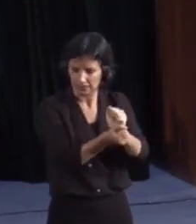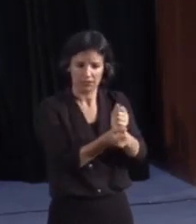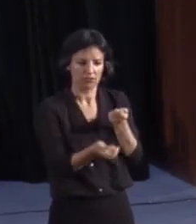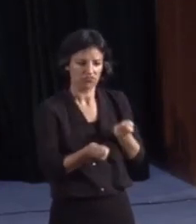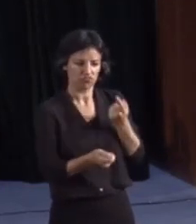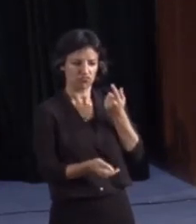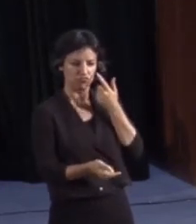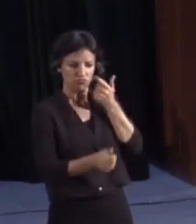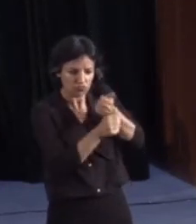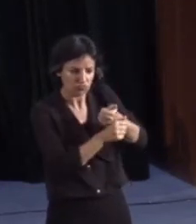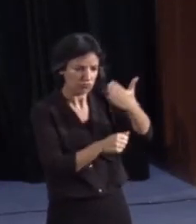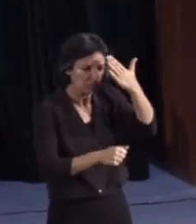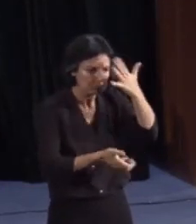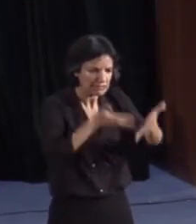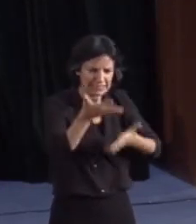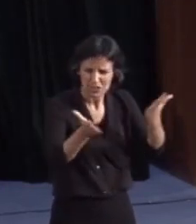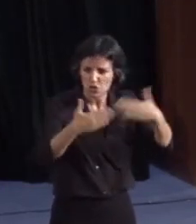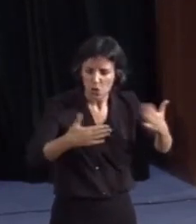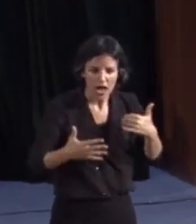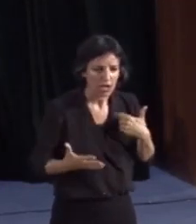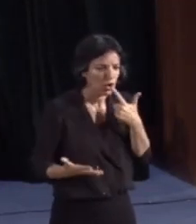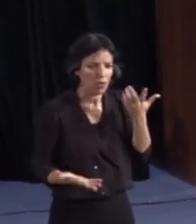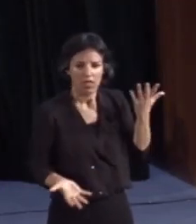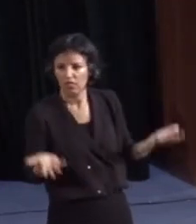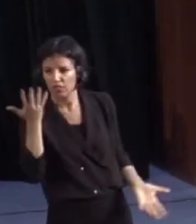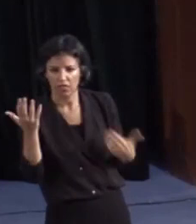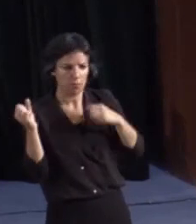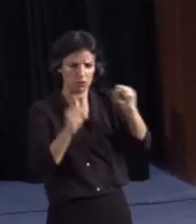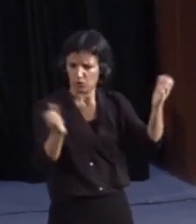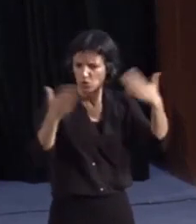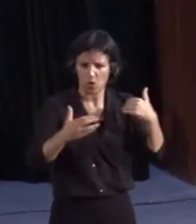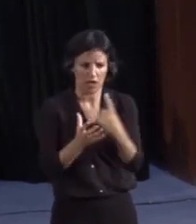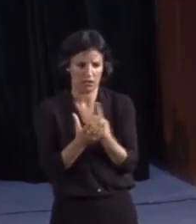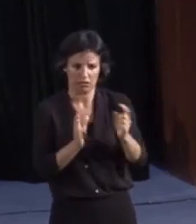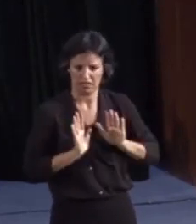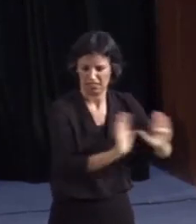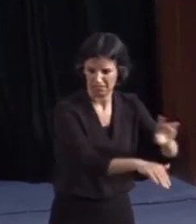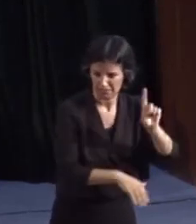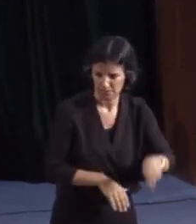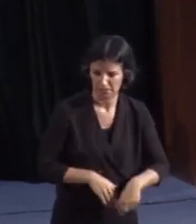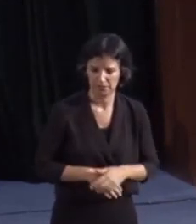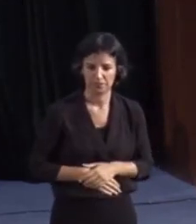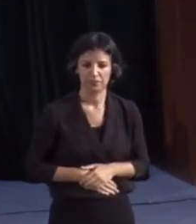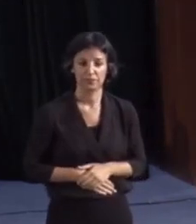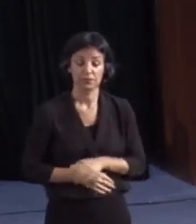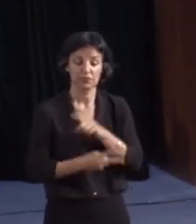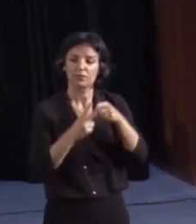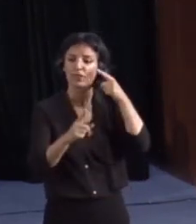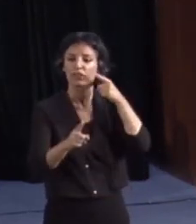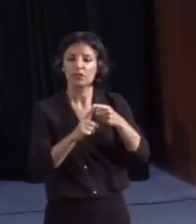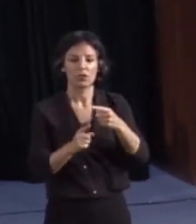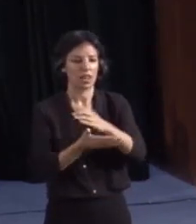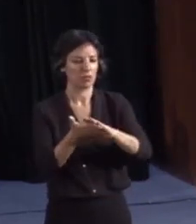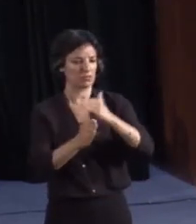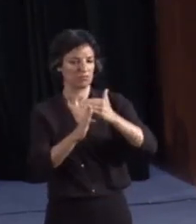encuentran excluidos, desplazados y desprotegidos. Otro objetivo era elevar el prestigio lingüístico y social de las lenguas de signos,